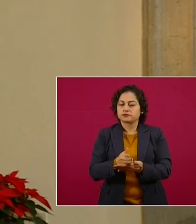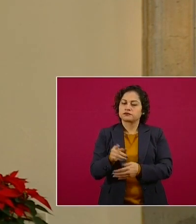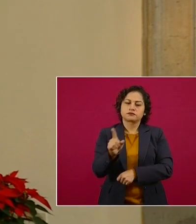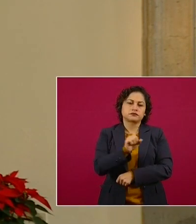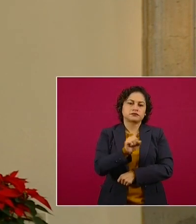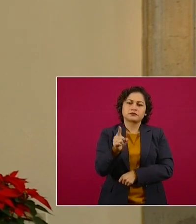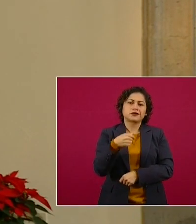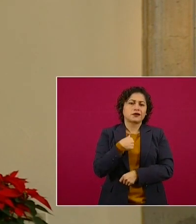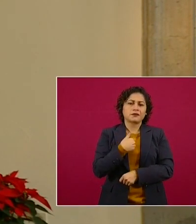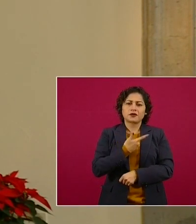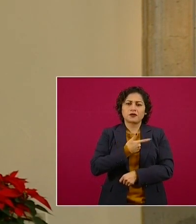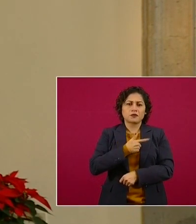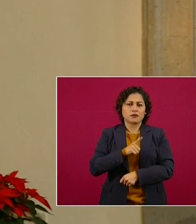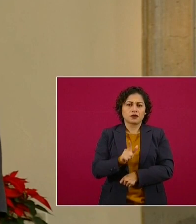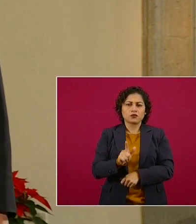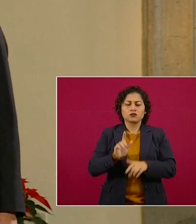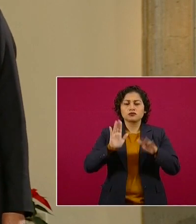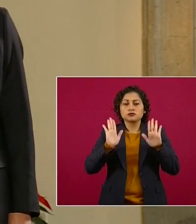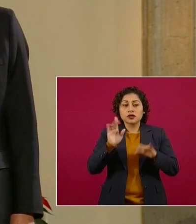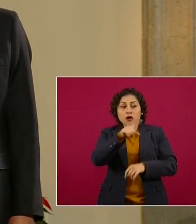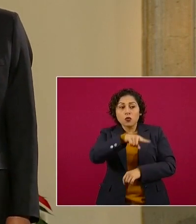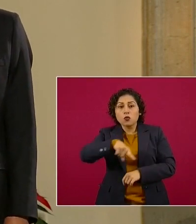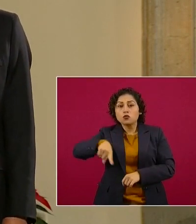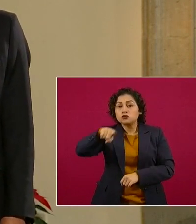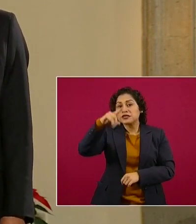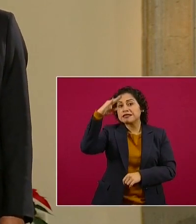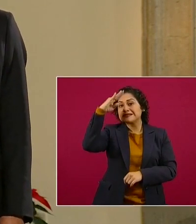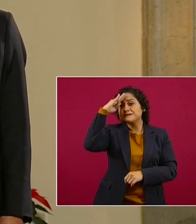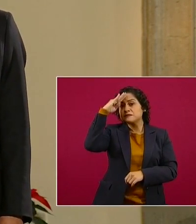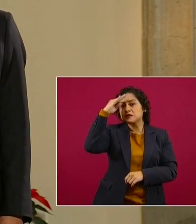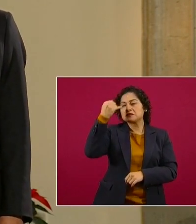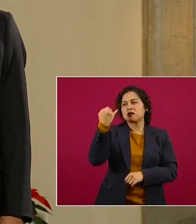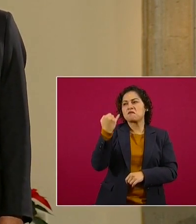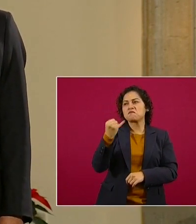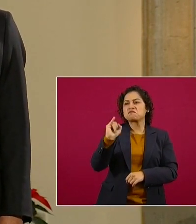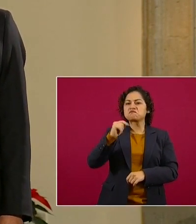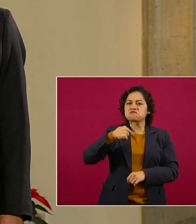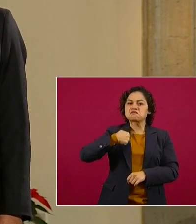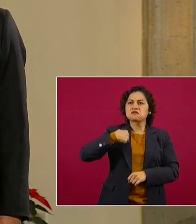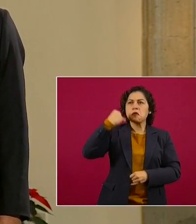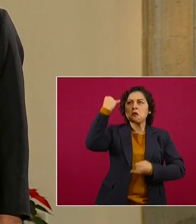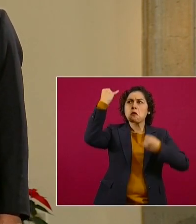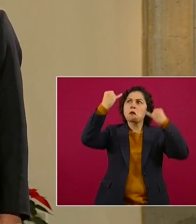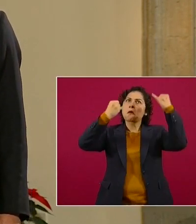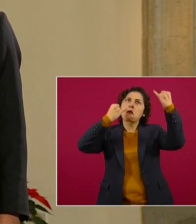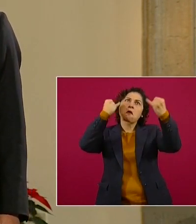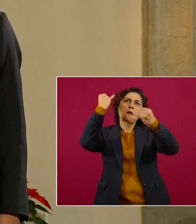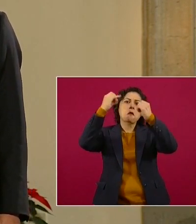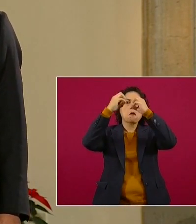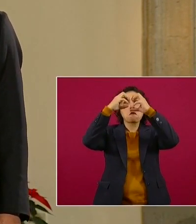utópico, romántico,